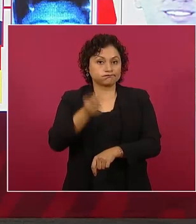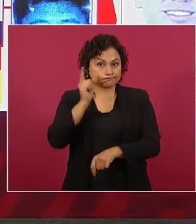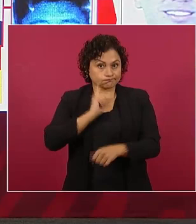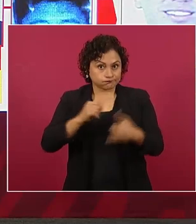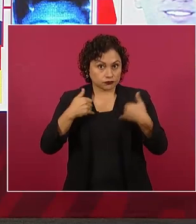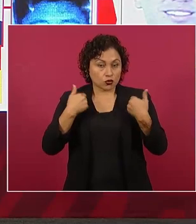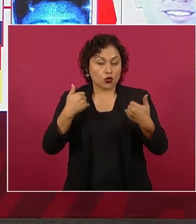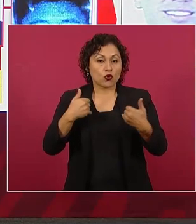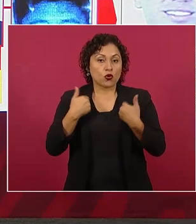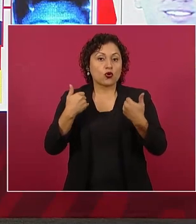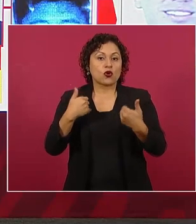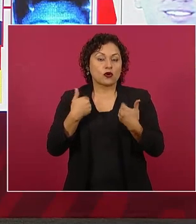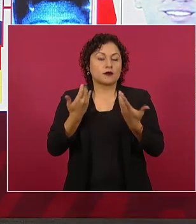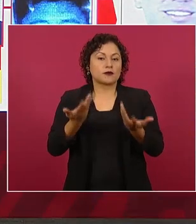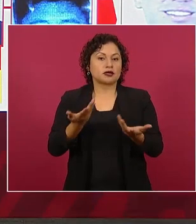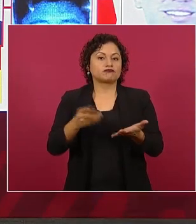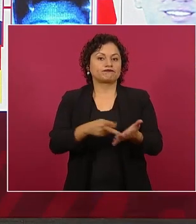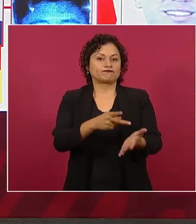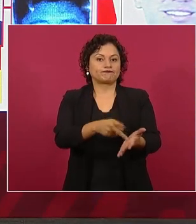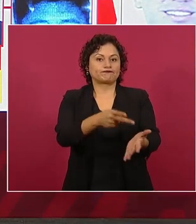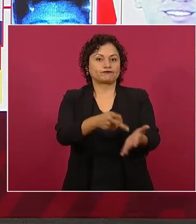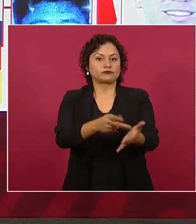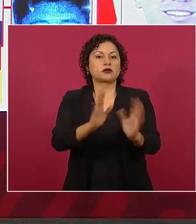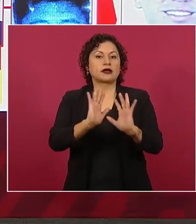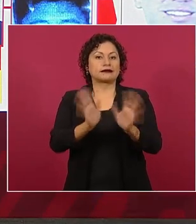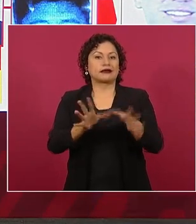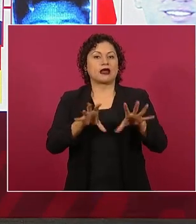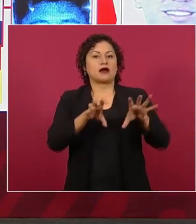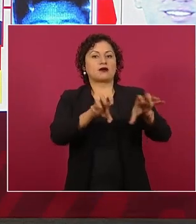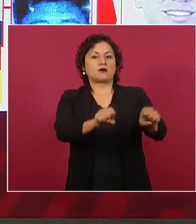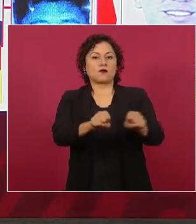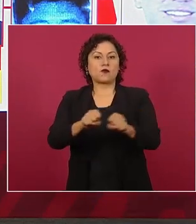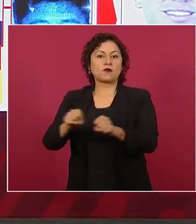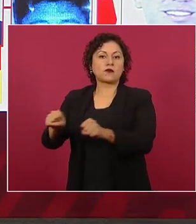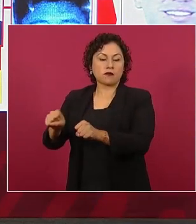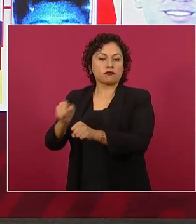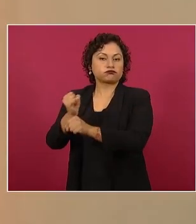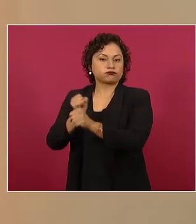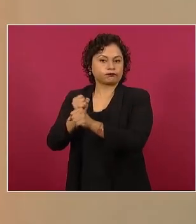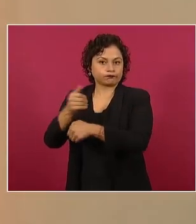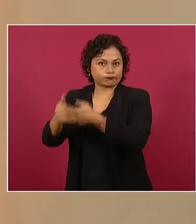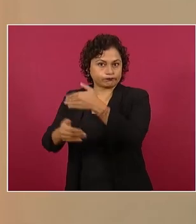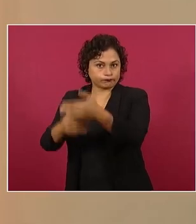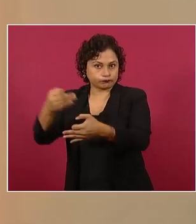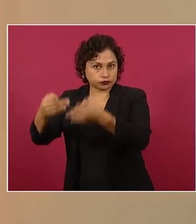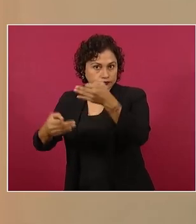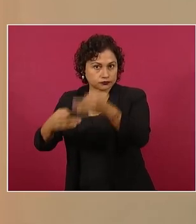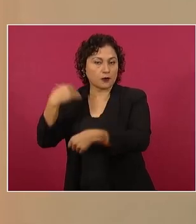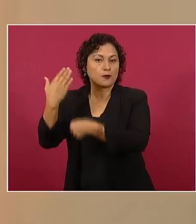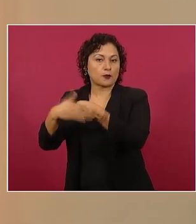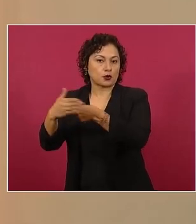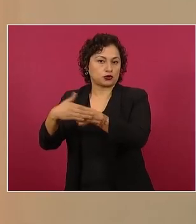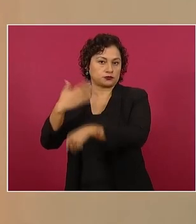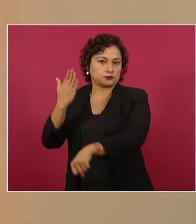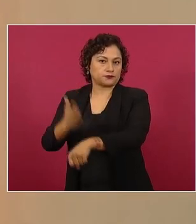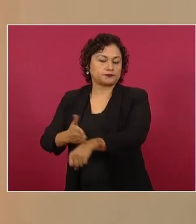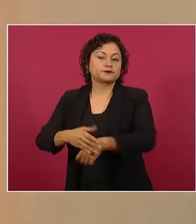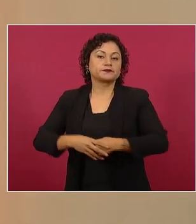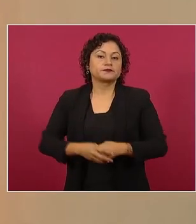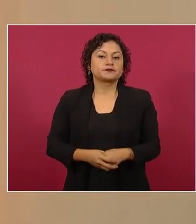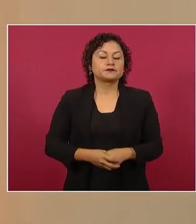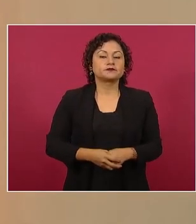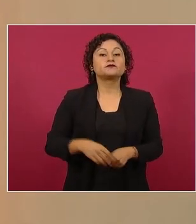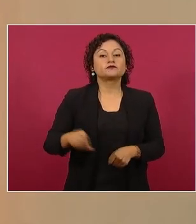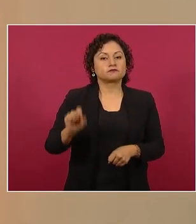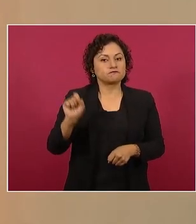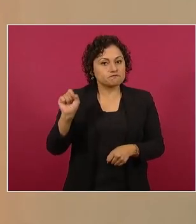fue finalmente detenido y está en proceso de vincularse penalmente. Siguiente. También en Quintana